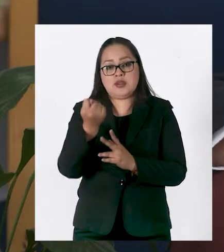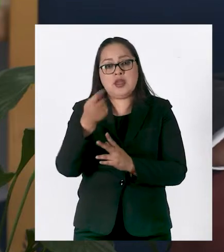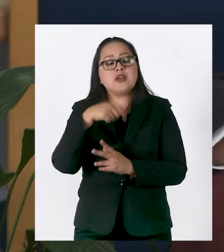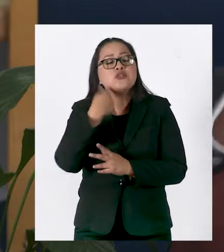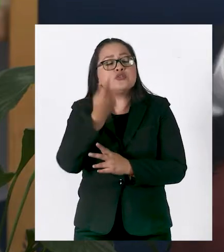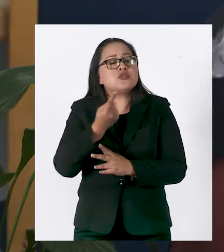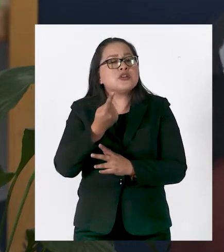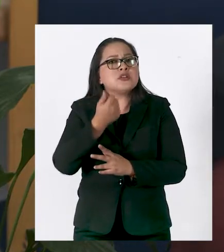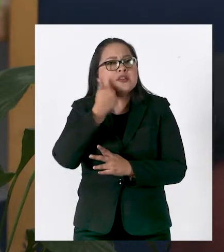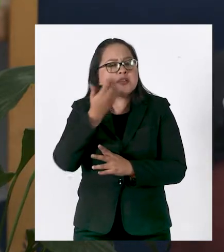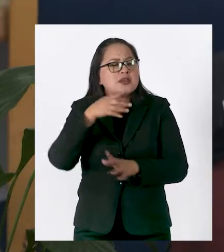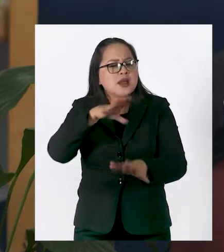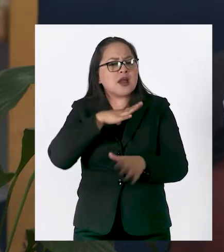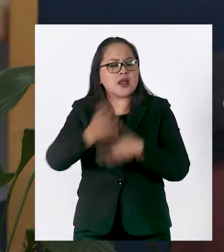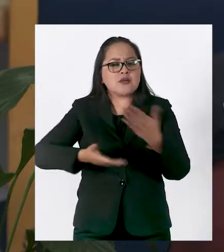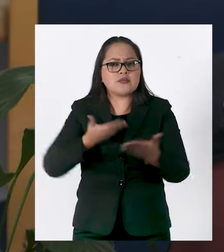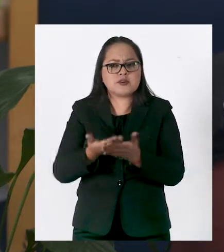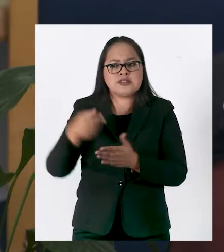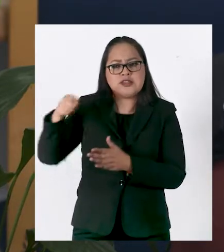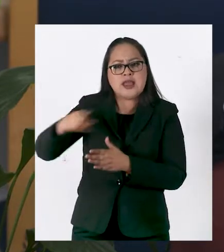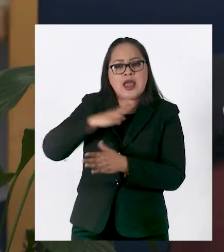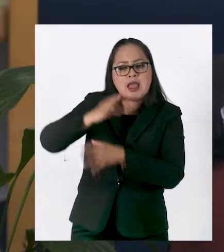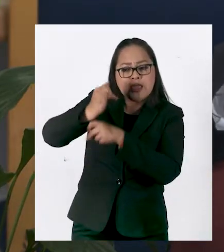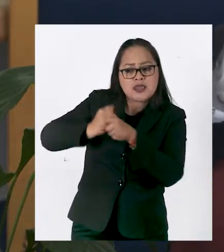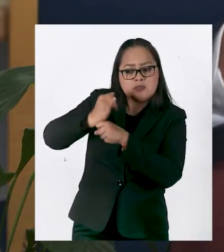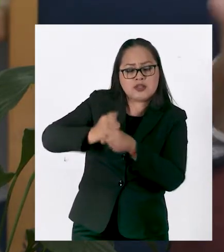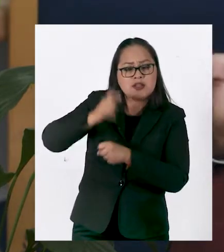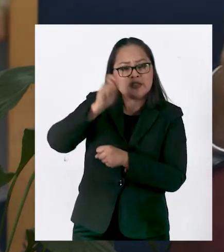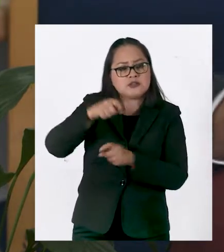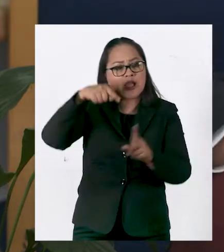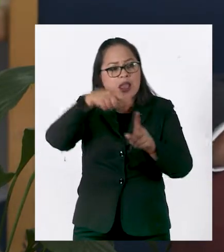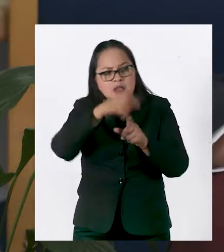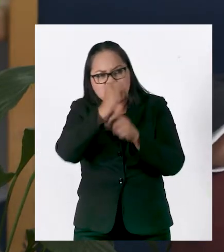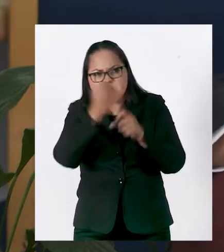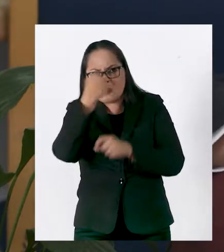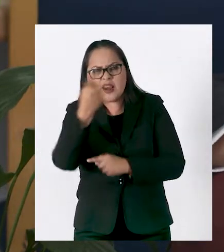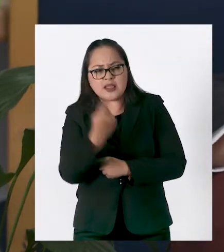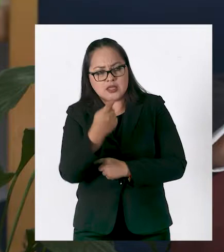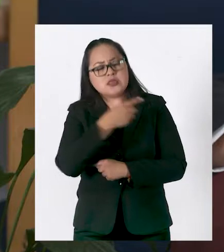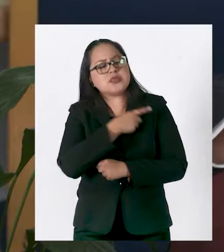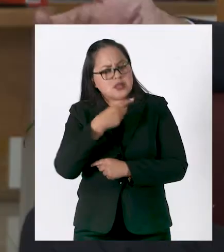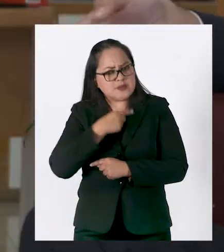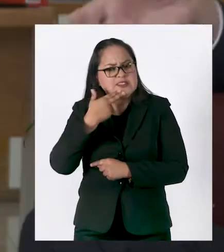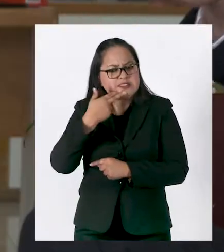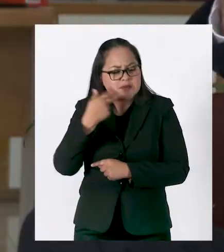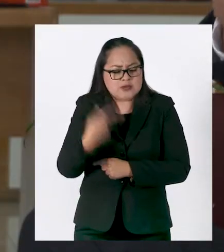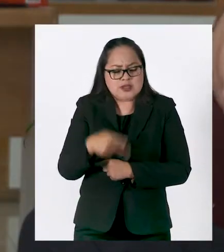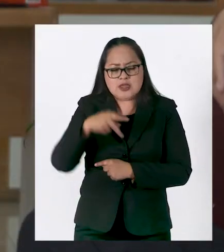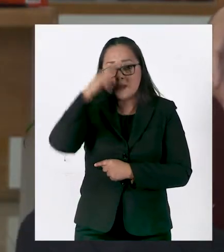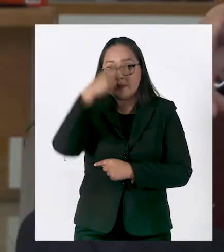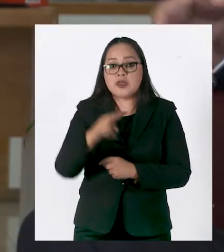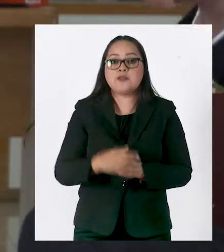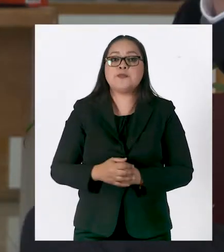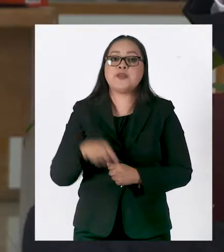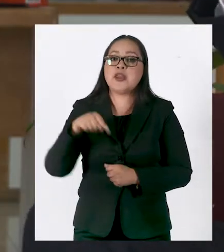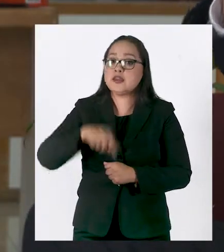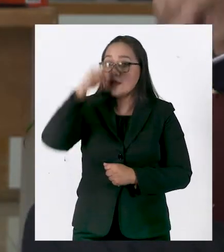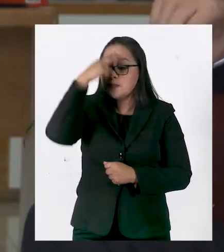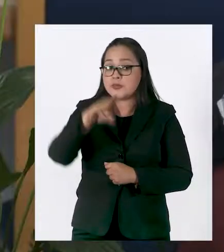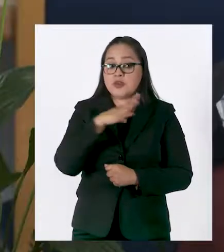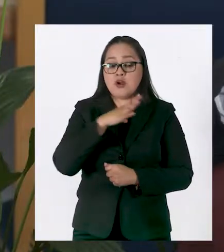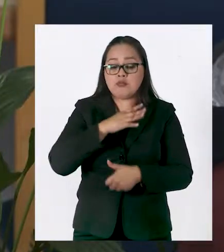podamos invertir, que todos los que hacen investigación científica tengan un efecto práctico. Y en el caso de México,